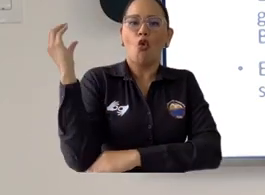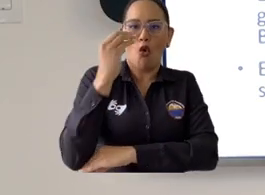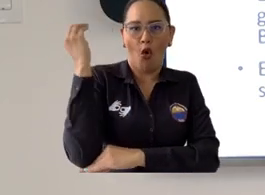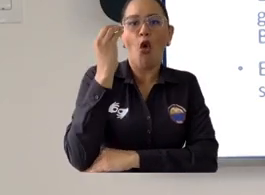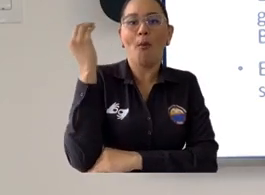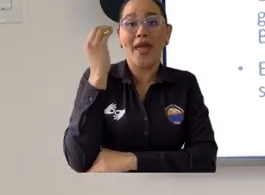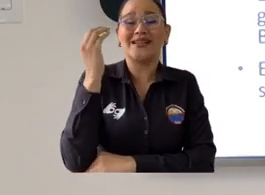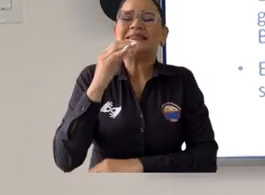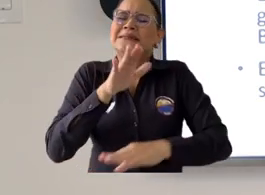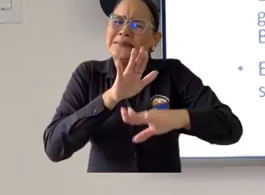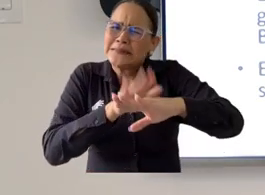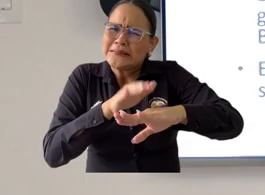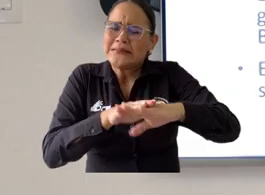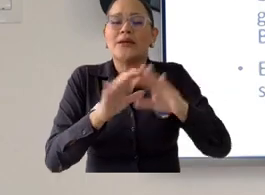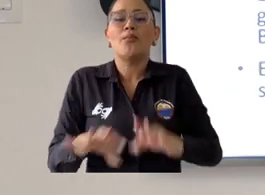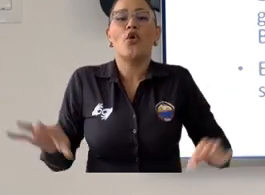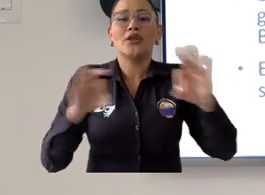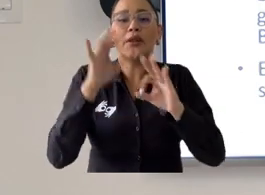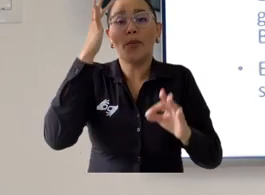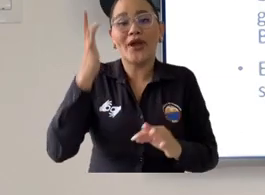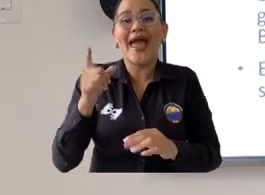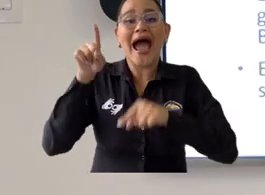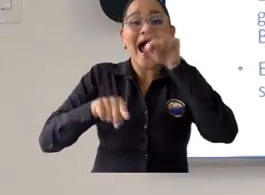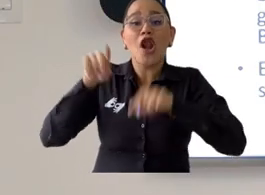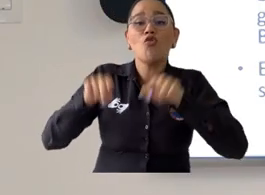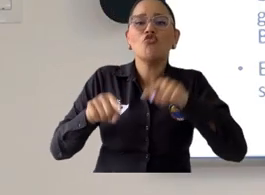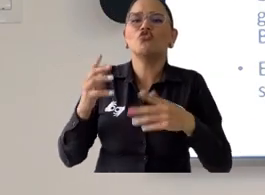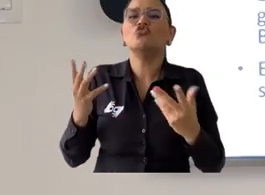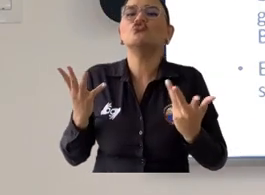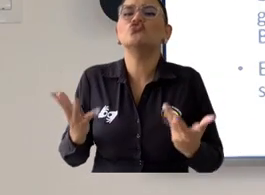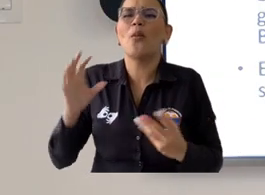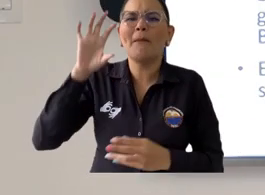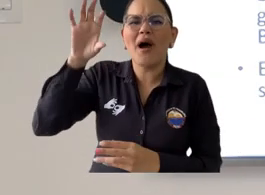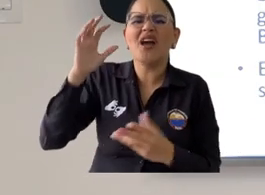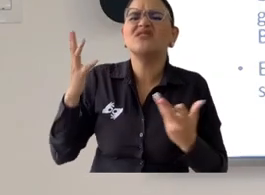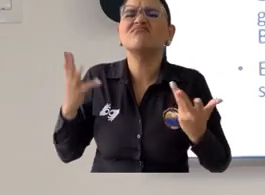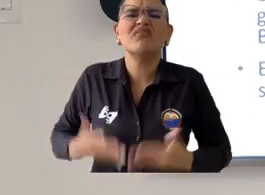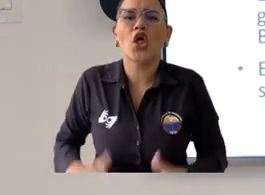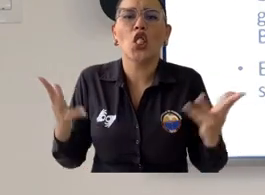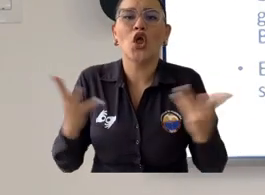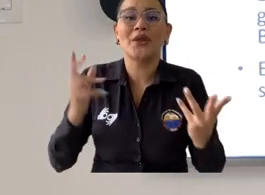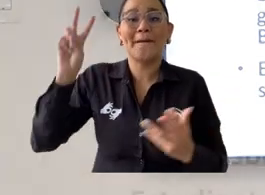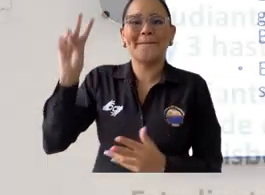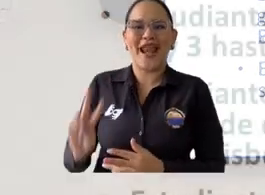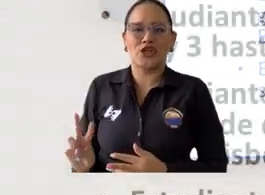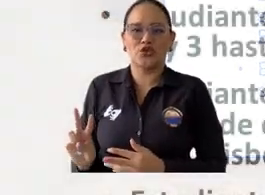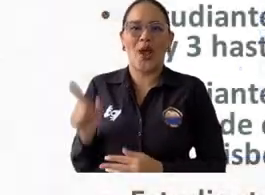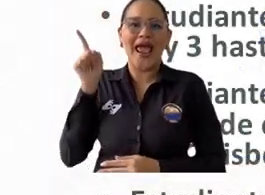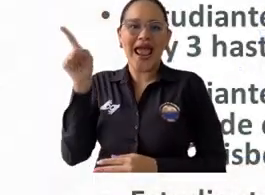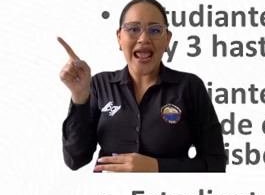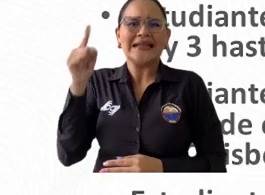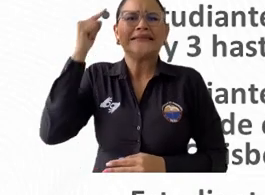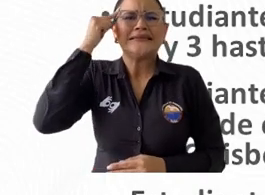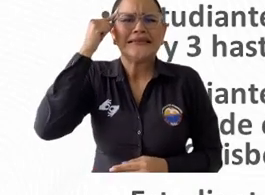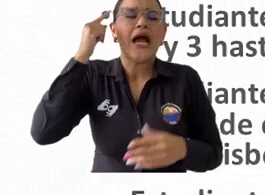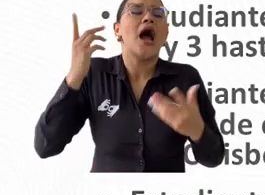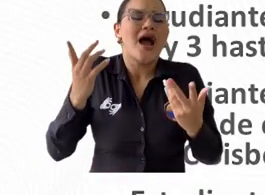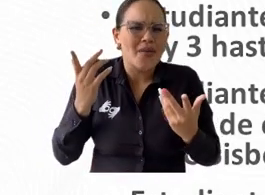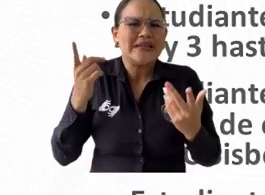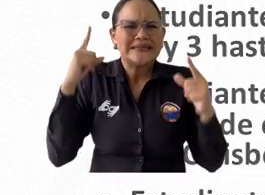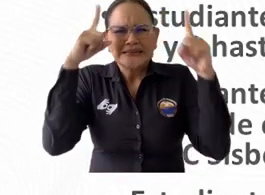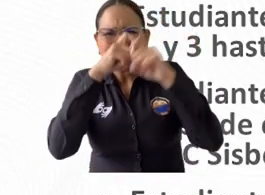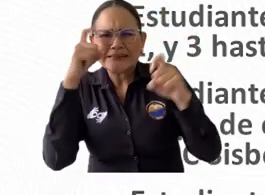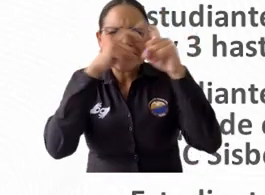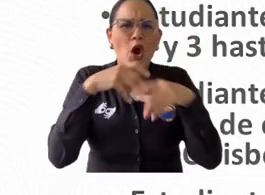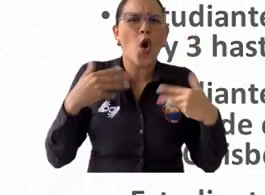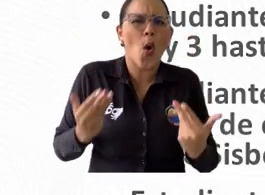trabajando precisamente una propuesta en ese sentido para también brindarles ese derecho. Segundo, a estudiantes de universidades públicas de estrato 1, 2 y 3